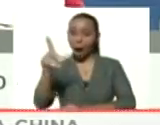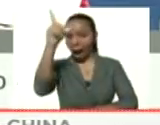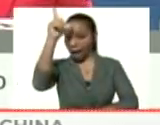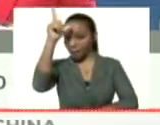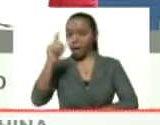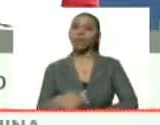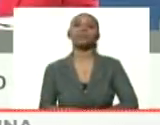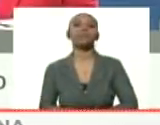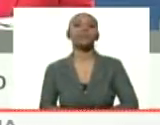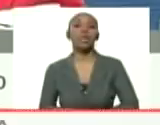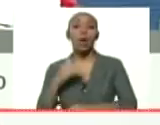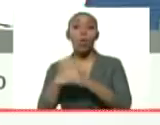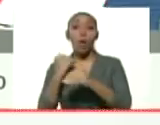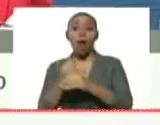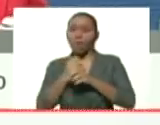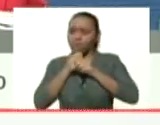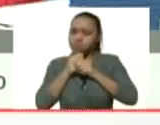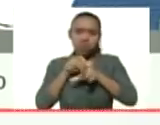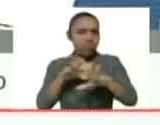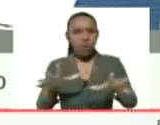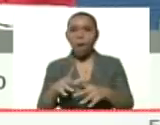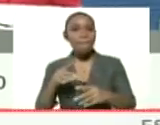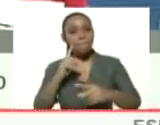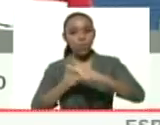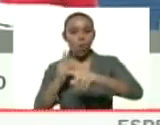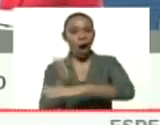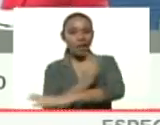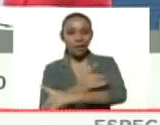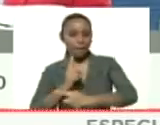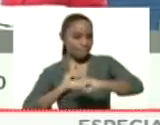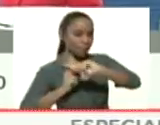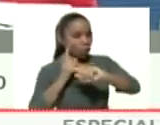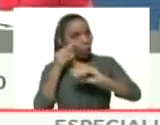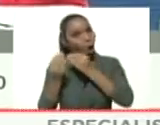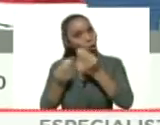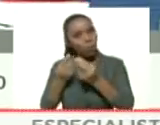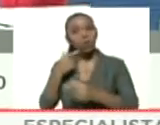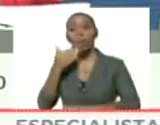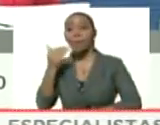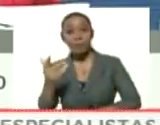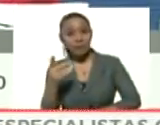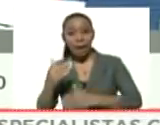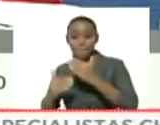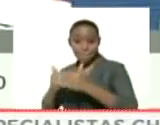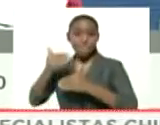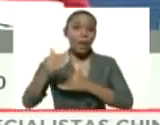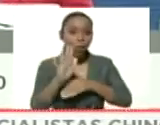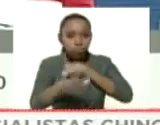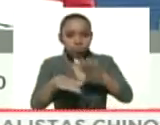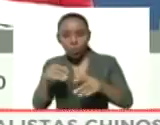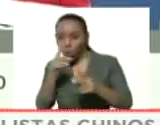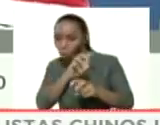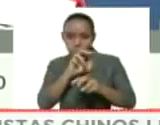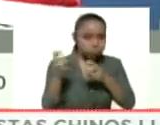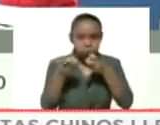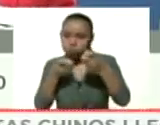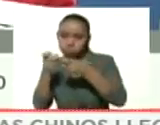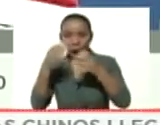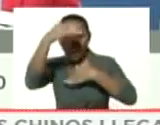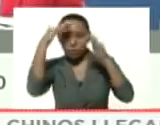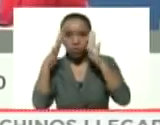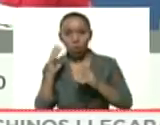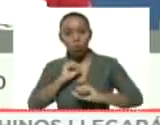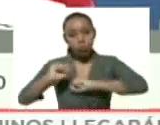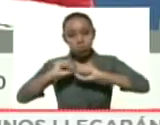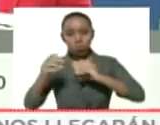aplicación masiva del despistaje de las pruebas, y eso nos permite estar un paso adelante, porque podemos atender